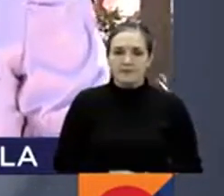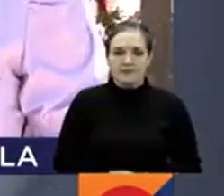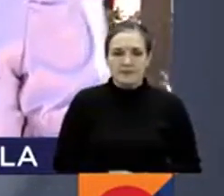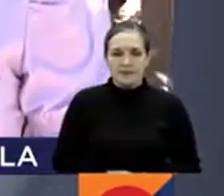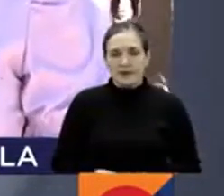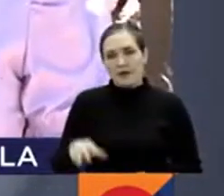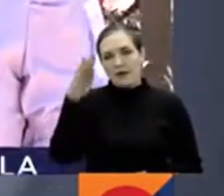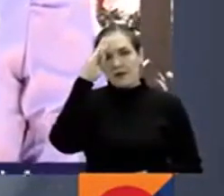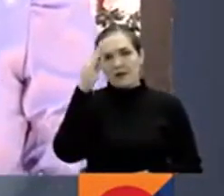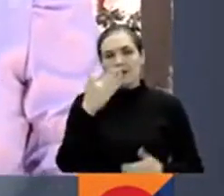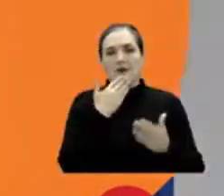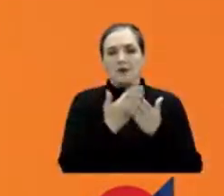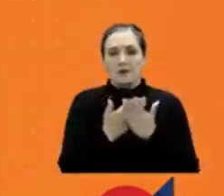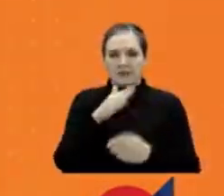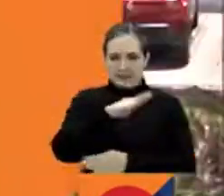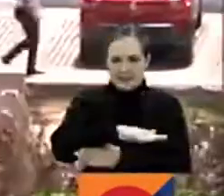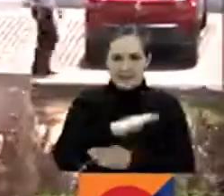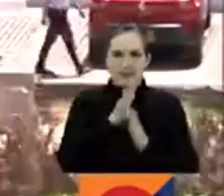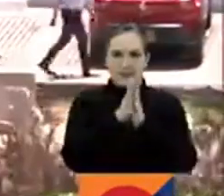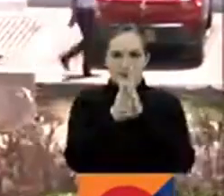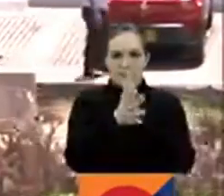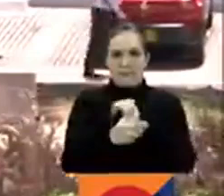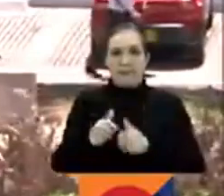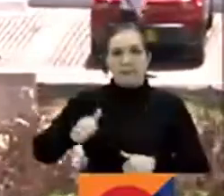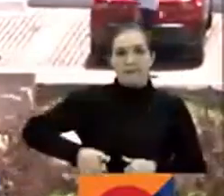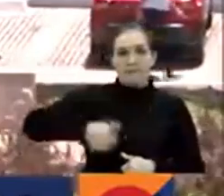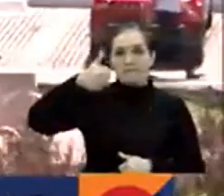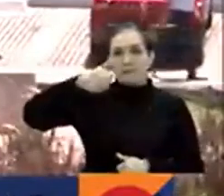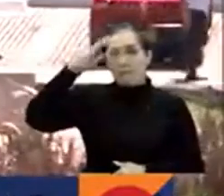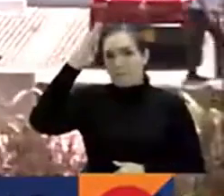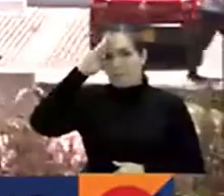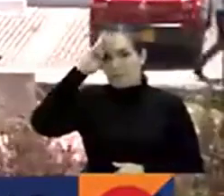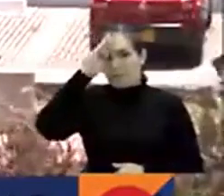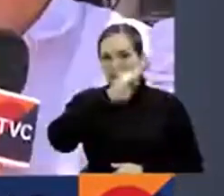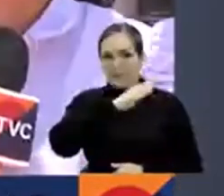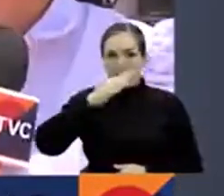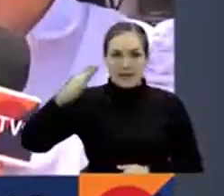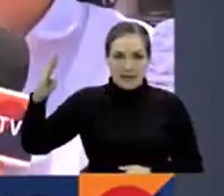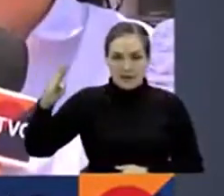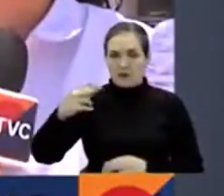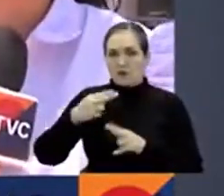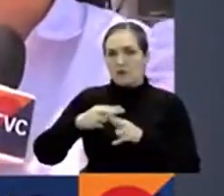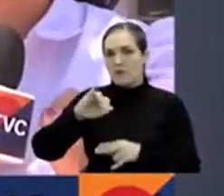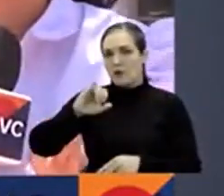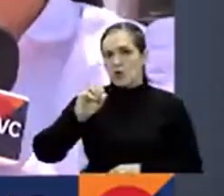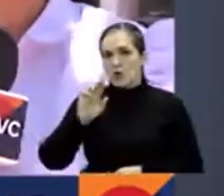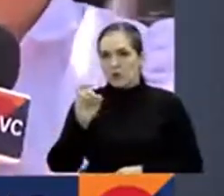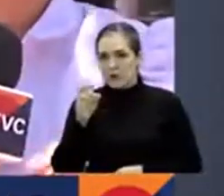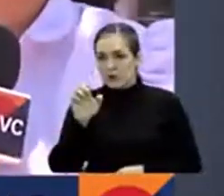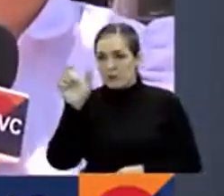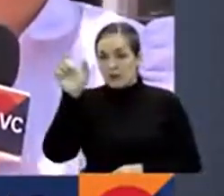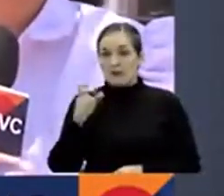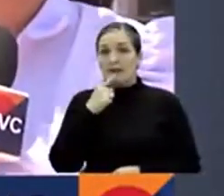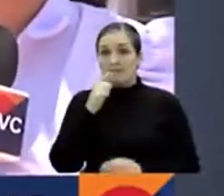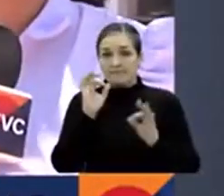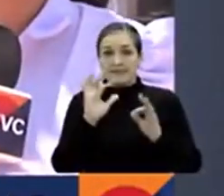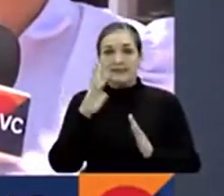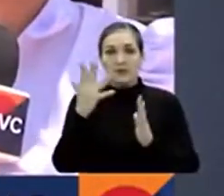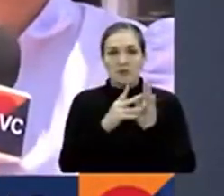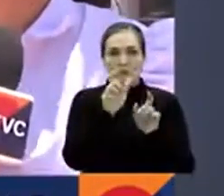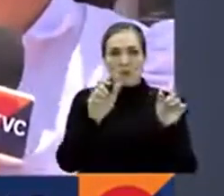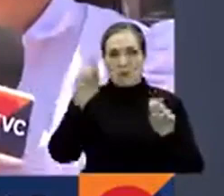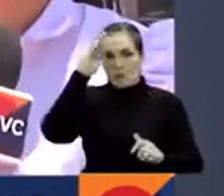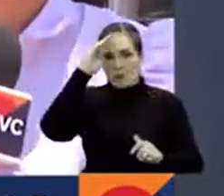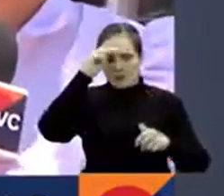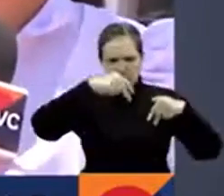Hola Carlos, muy buenas tardes. comandante de la Policía Metropolitana de Barranquilla, General Jorge Urquijo, aseguró que son más de 5.000 uniformados los de